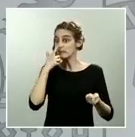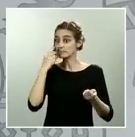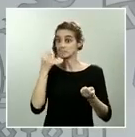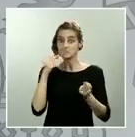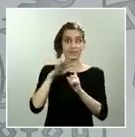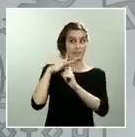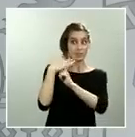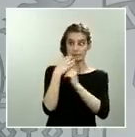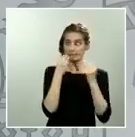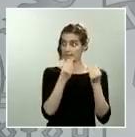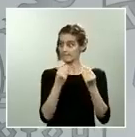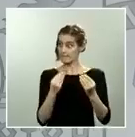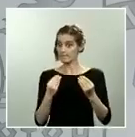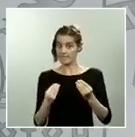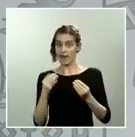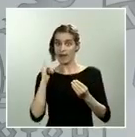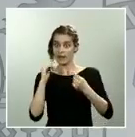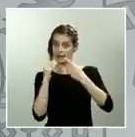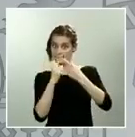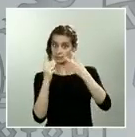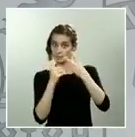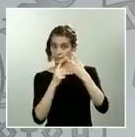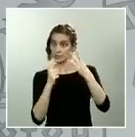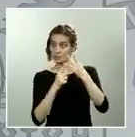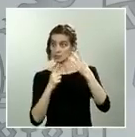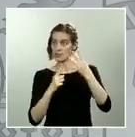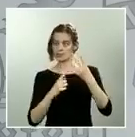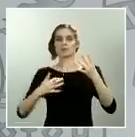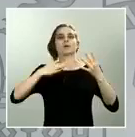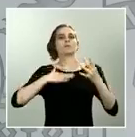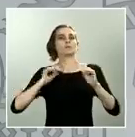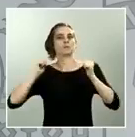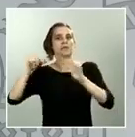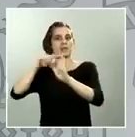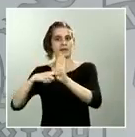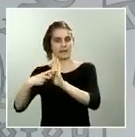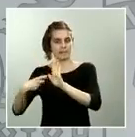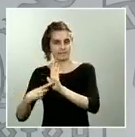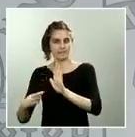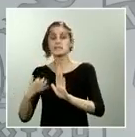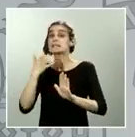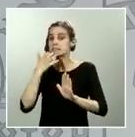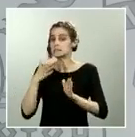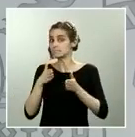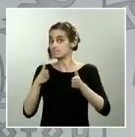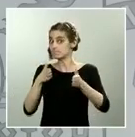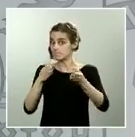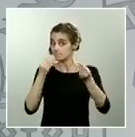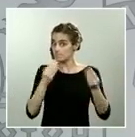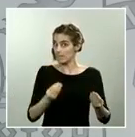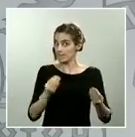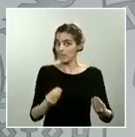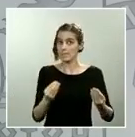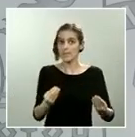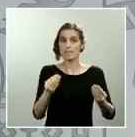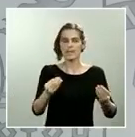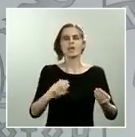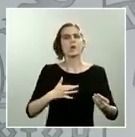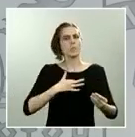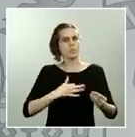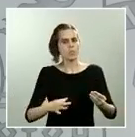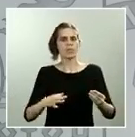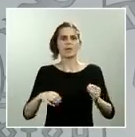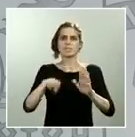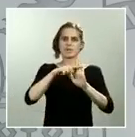si esos pasos son pasos que apuntan en la buena dirección, se irán consolidando, incluso se podrán ampliar y si alguno de ellos